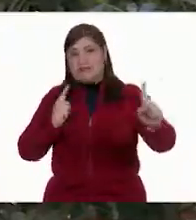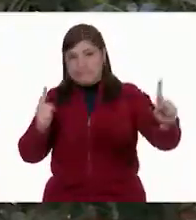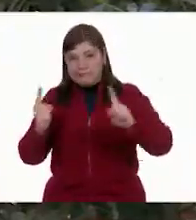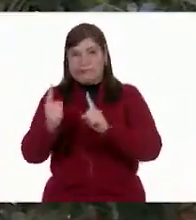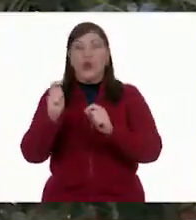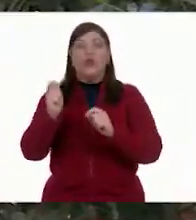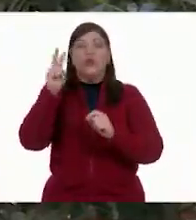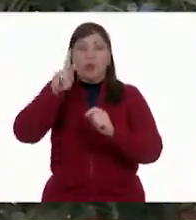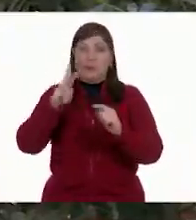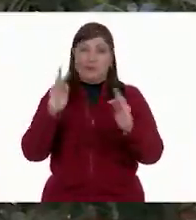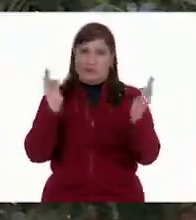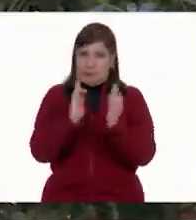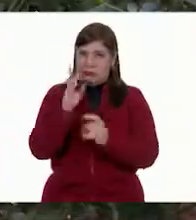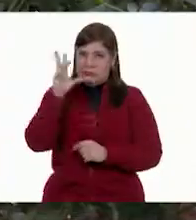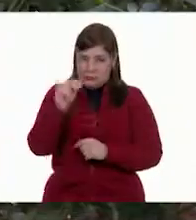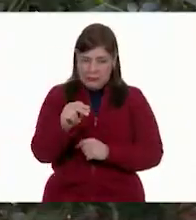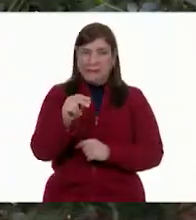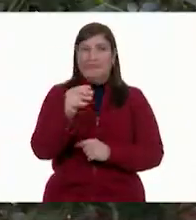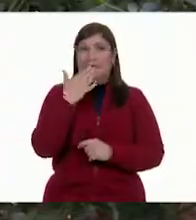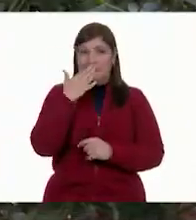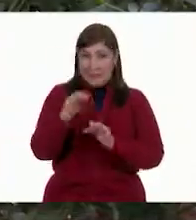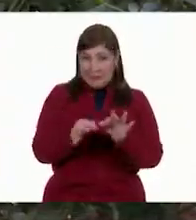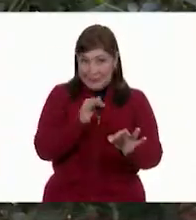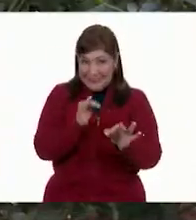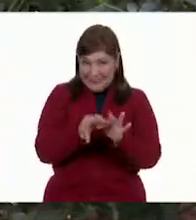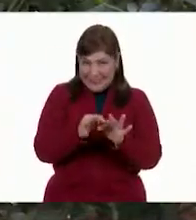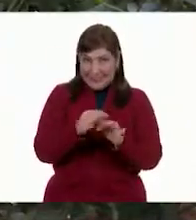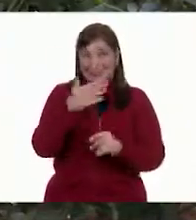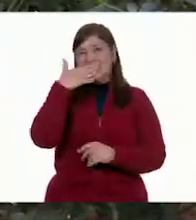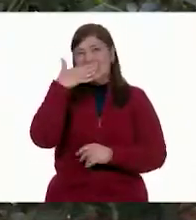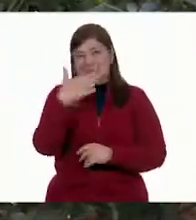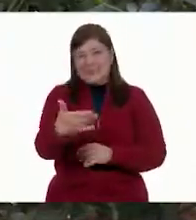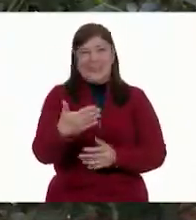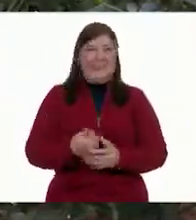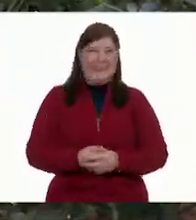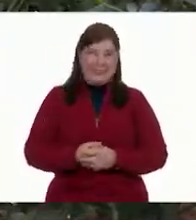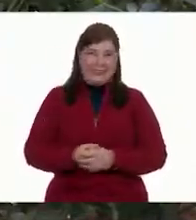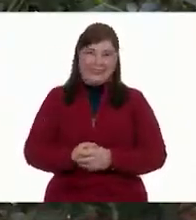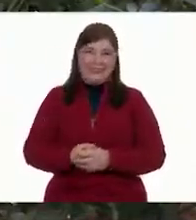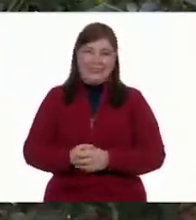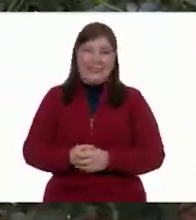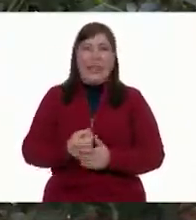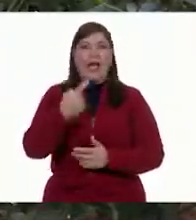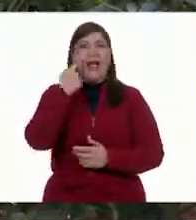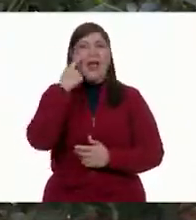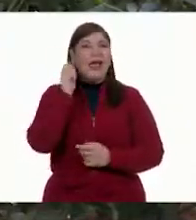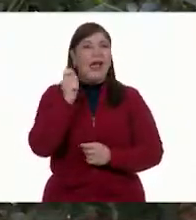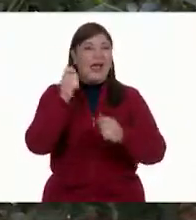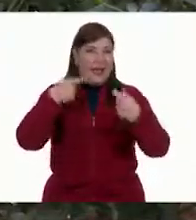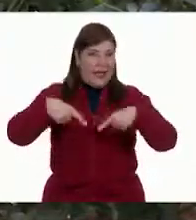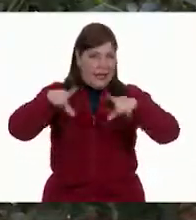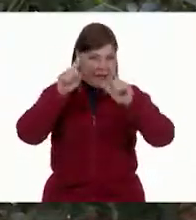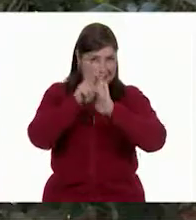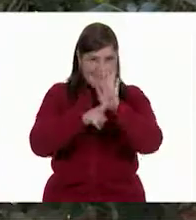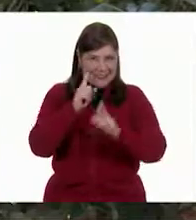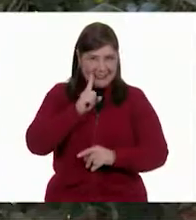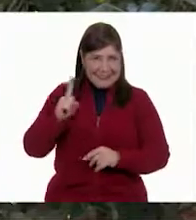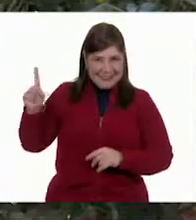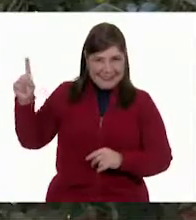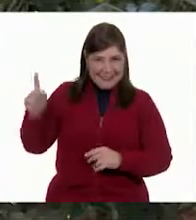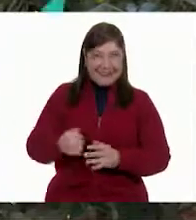¿Listas? ¿Listos? ¡Muy bien! ¡Vamos a ver el siguiente video!